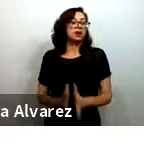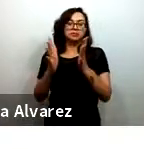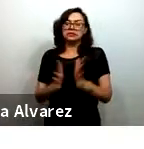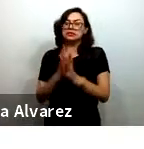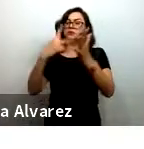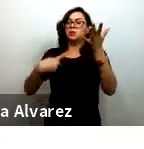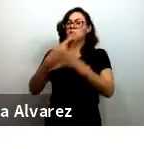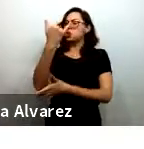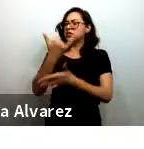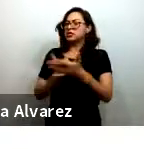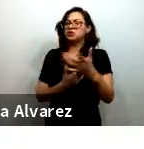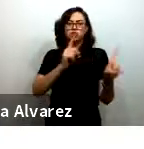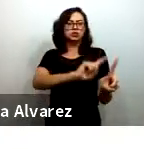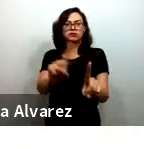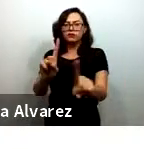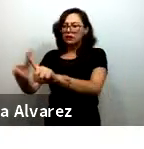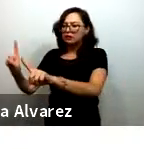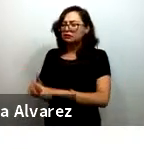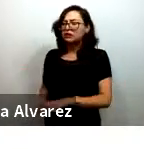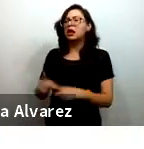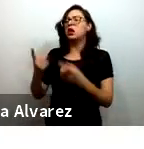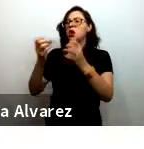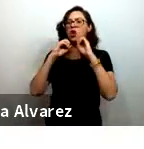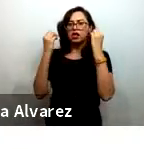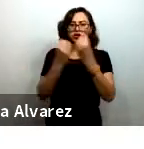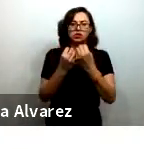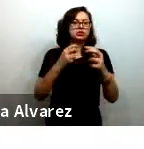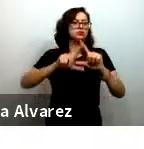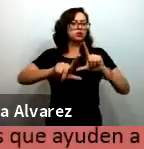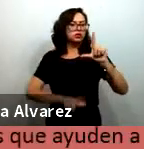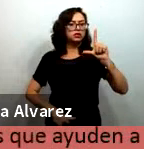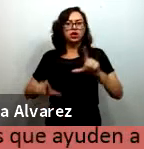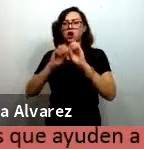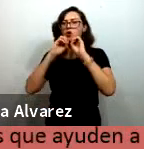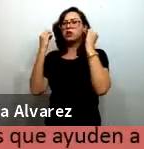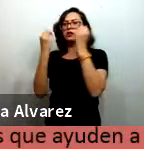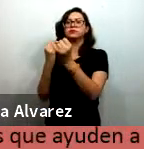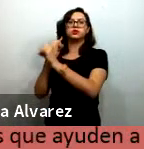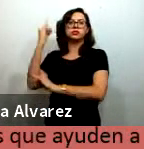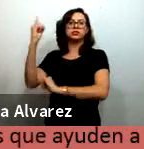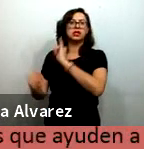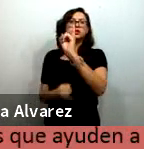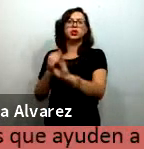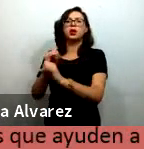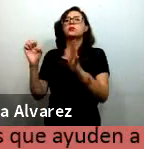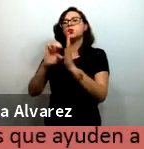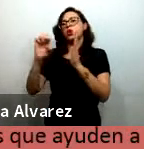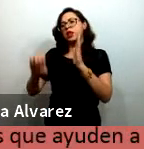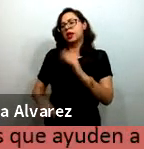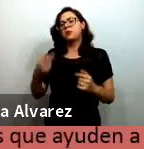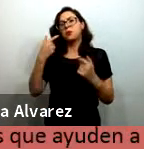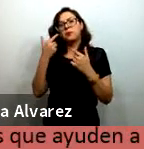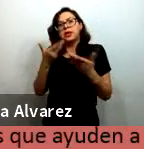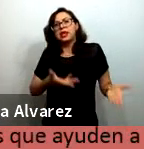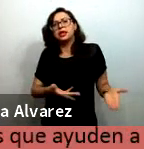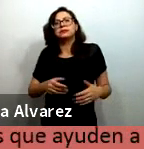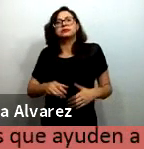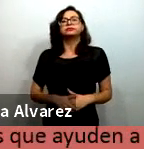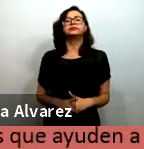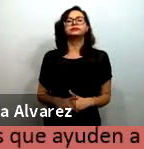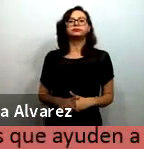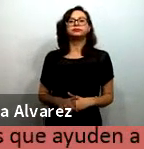en distintos proyectos con organismos nacionales e internacionales y aquí traigo uno de ellos quiero comentarles que